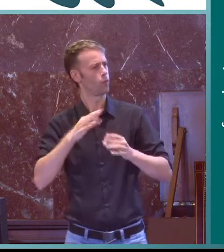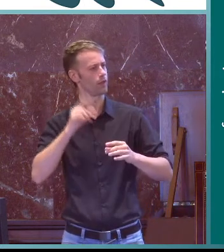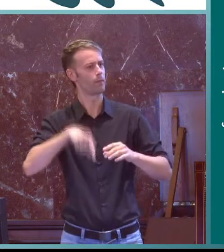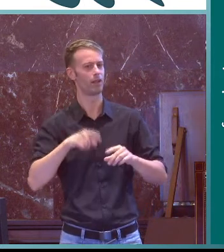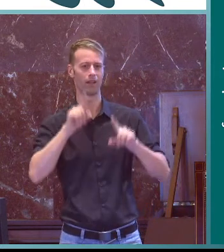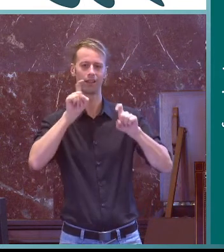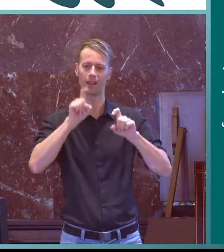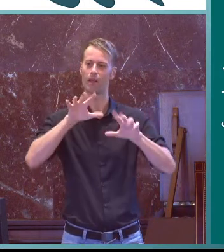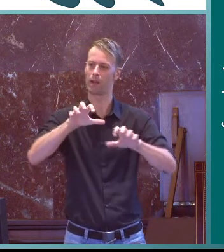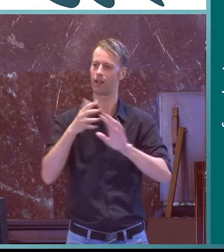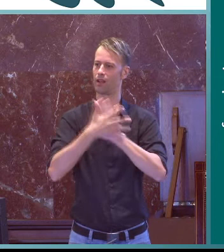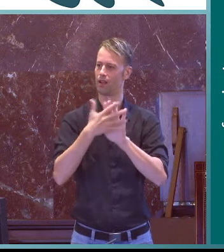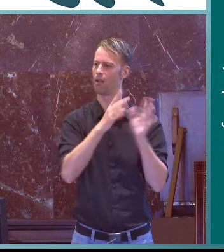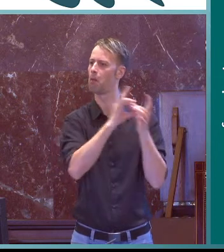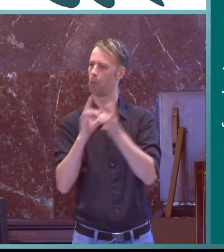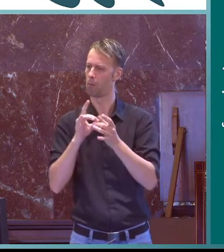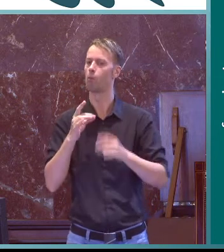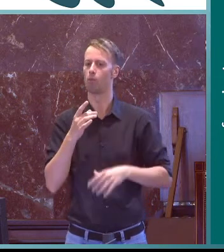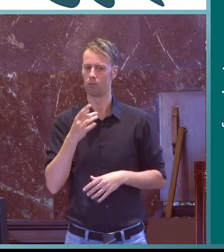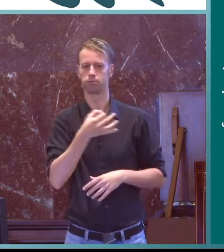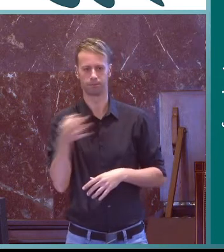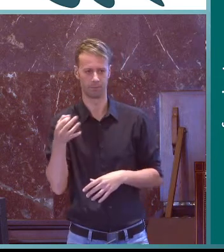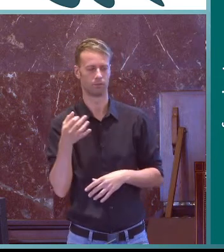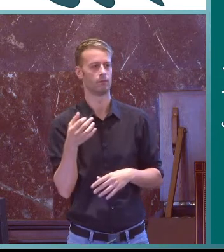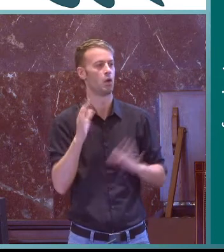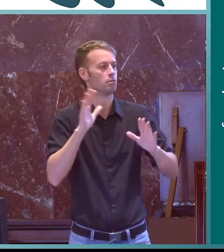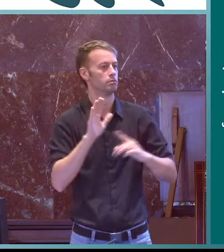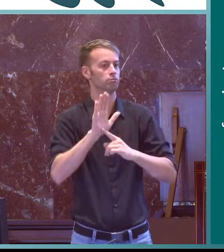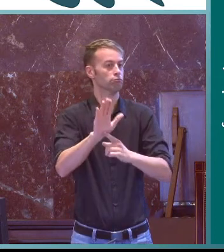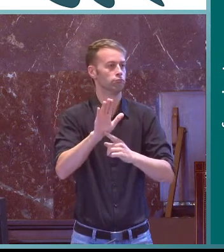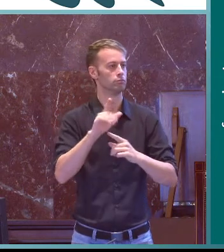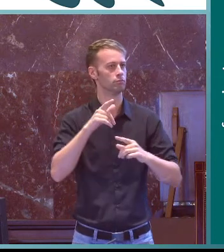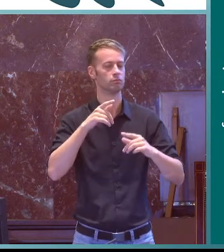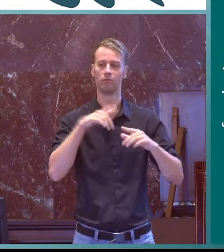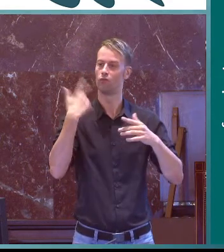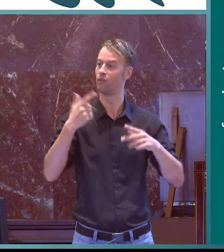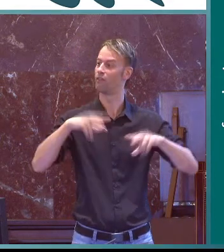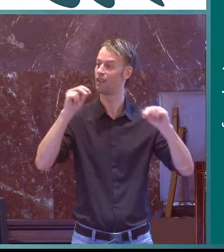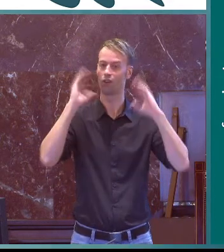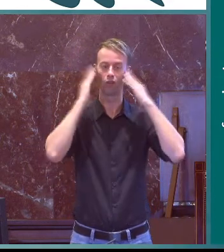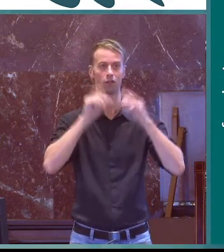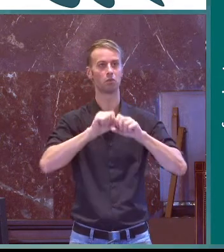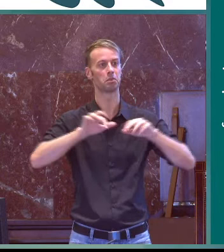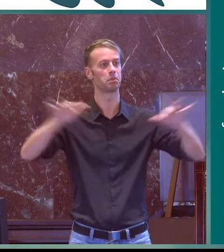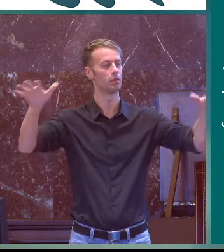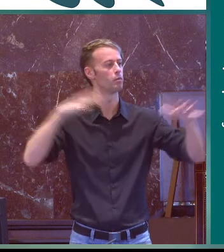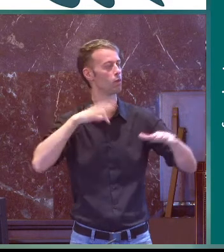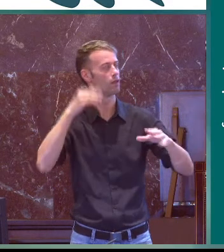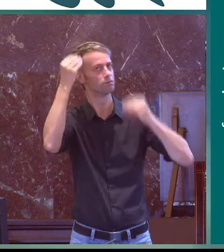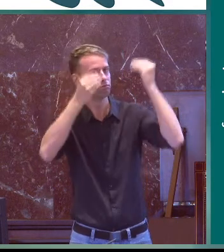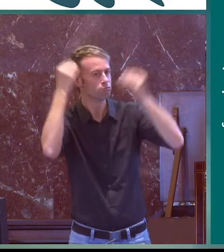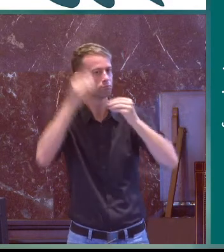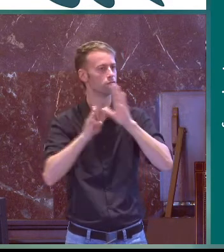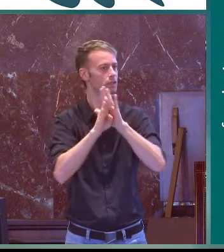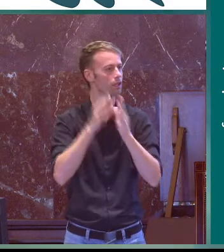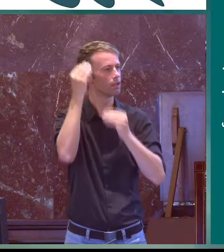y pensamos que esto está muy relacionado con la enseñanza y aprendizaje también que es un modelo adecuado que cuando termine este